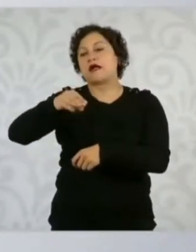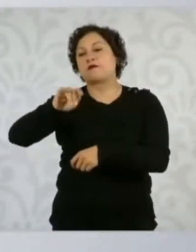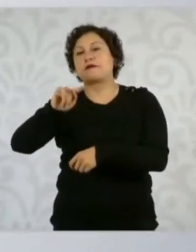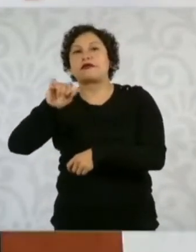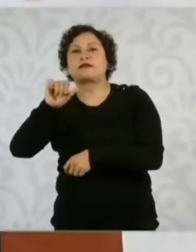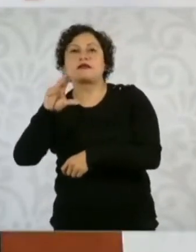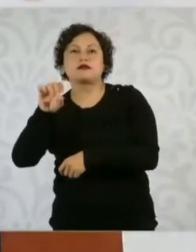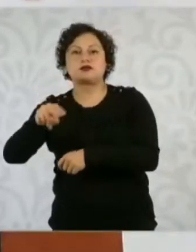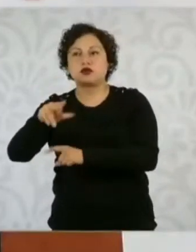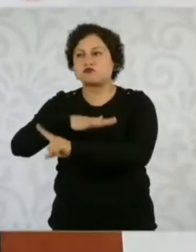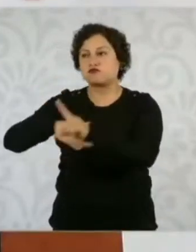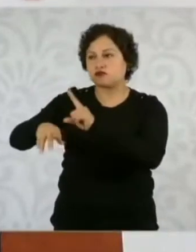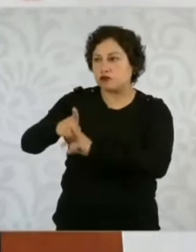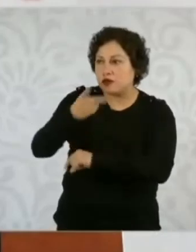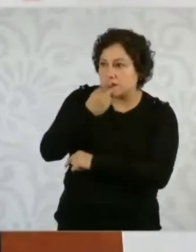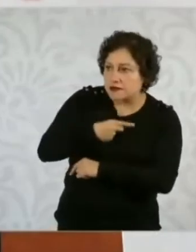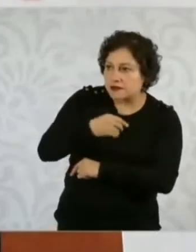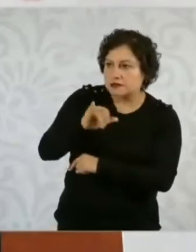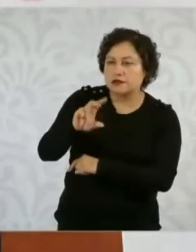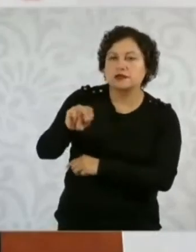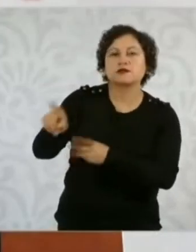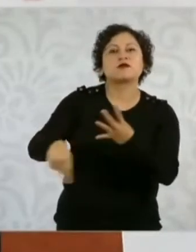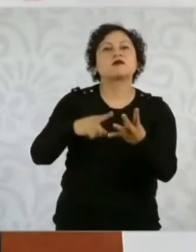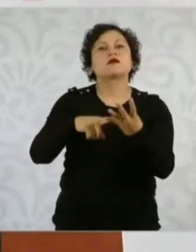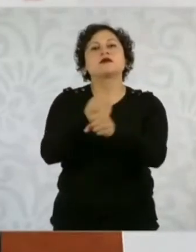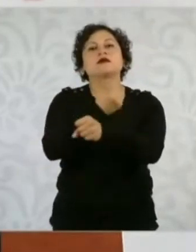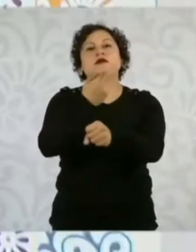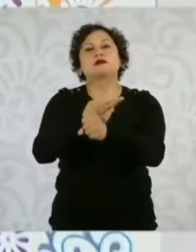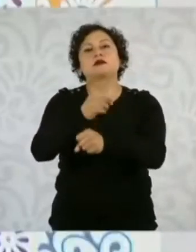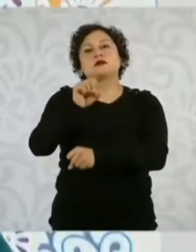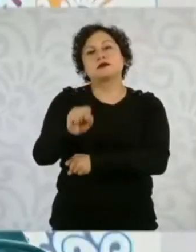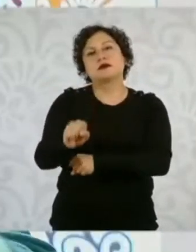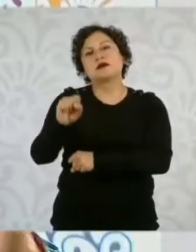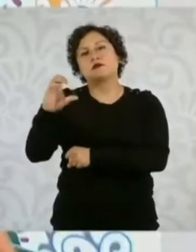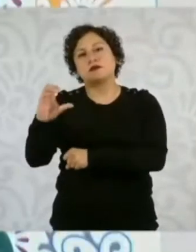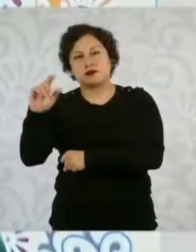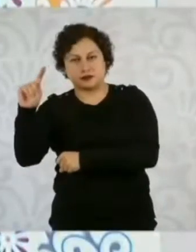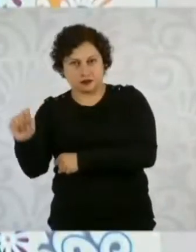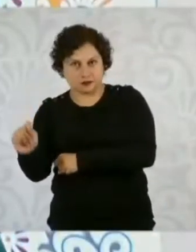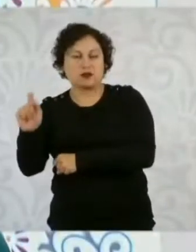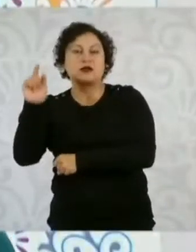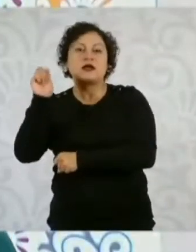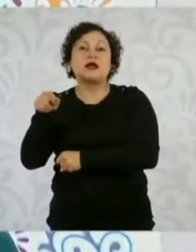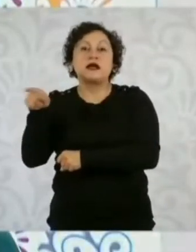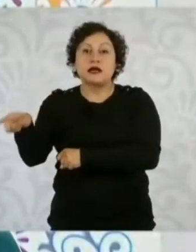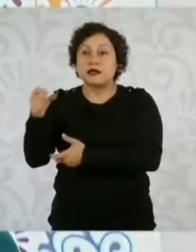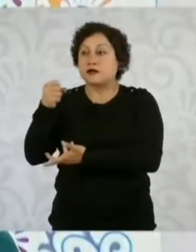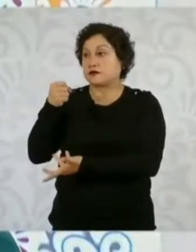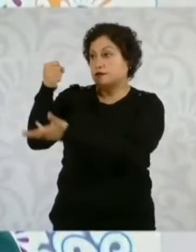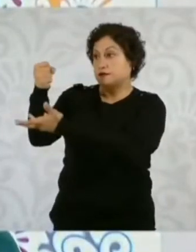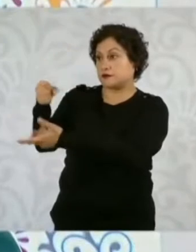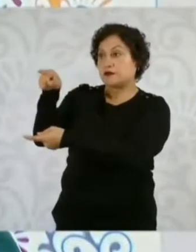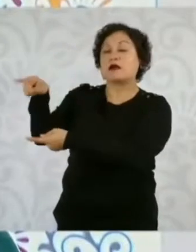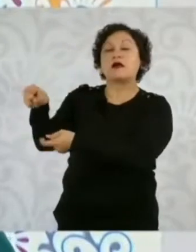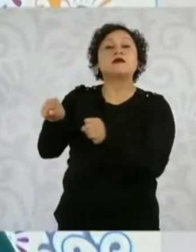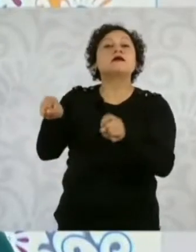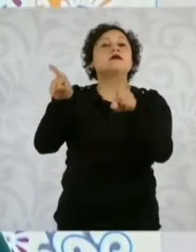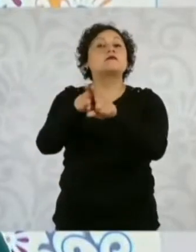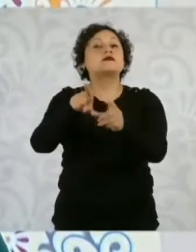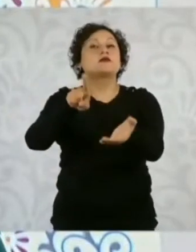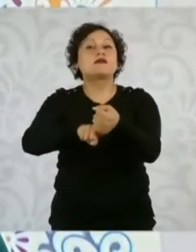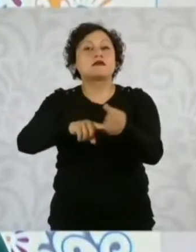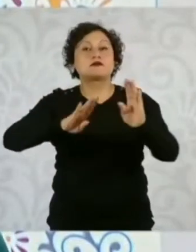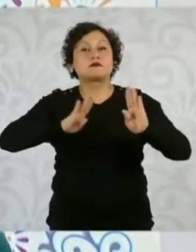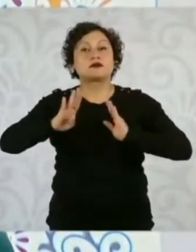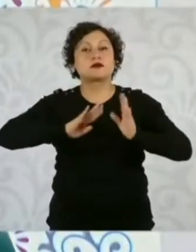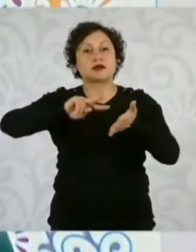Infraestructura, Comunicaciones y Transportes va a recibir el recurso y va a haber una colaboración con ingenieros militares para